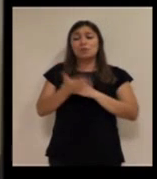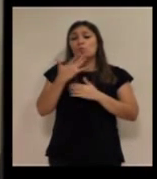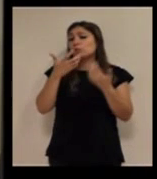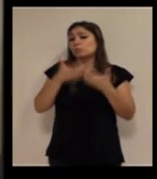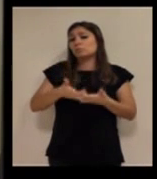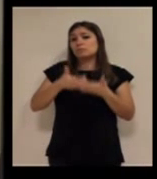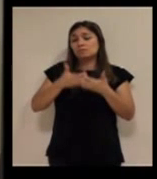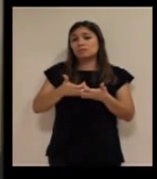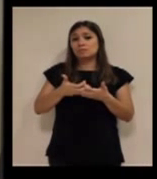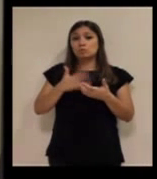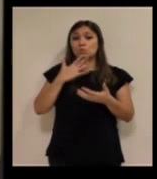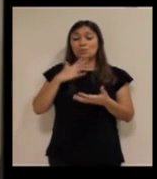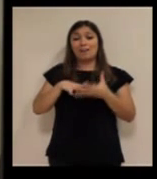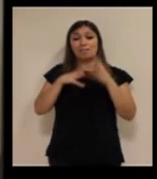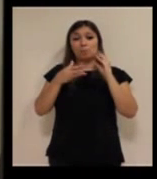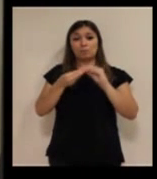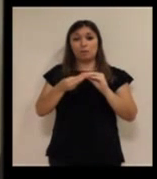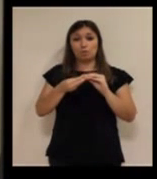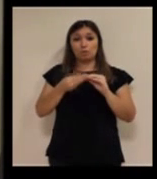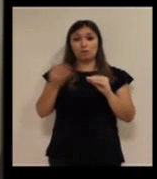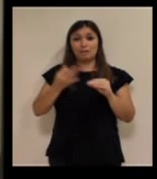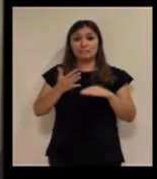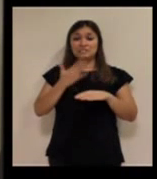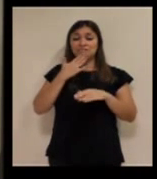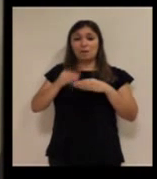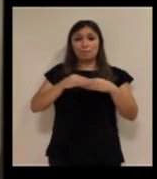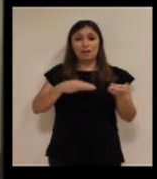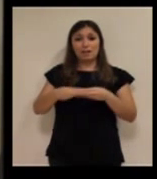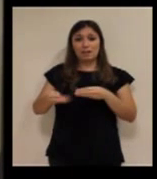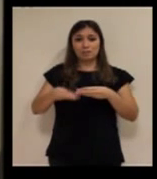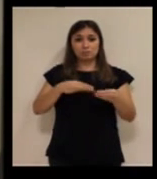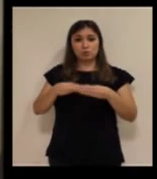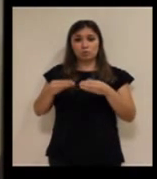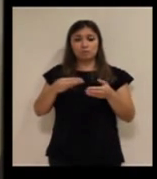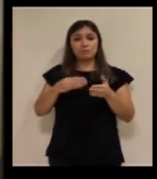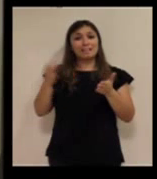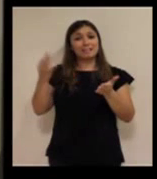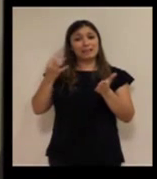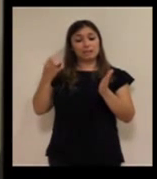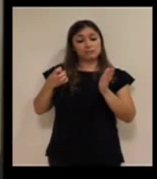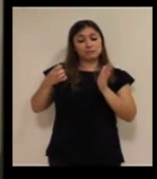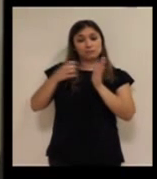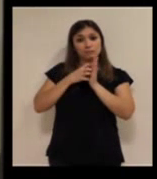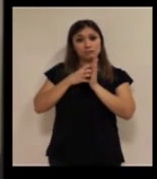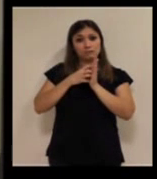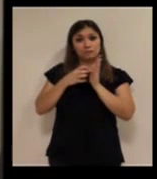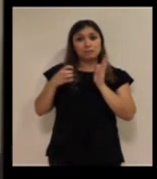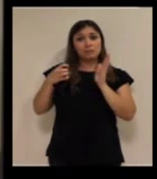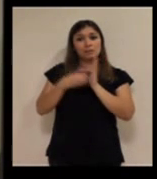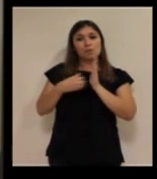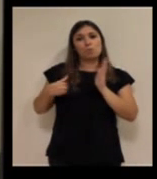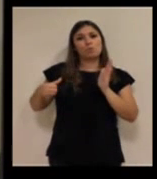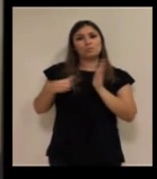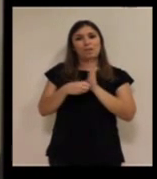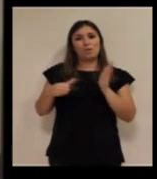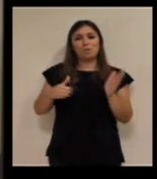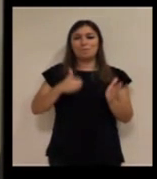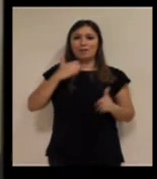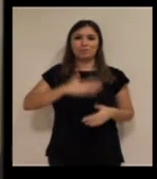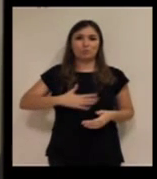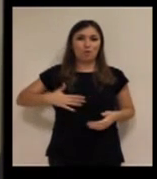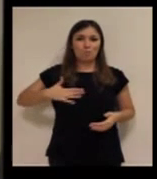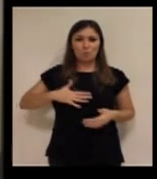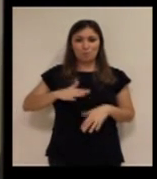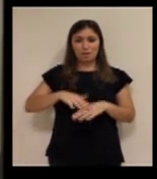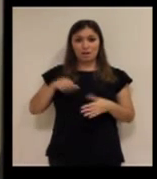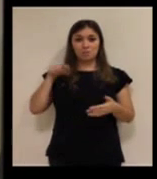dispositivo que lo que hace es un adaptador, sobre una pieza de plástico, de plexiglas, y lo que hacemos es incluir dentro el pulsador, haciéndolo mucho más cómodo, más